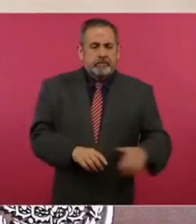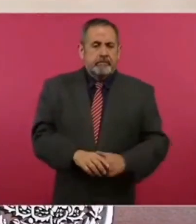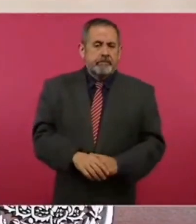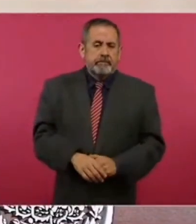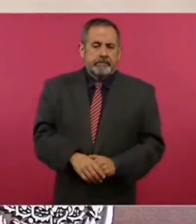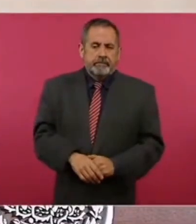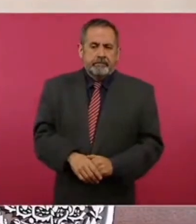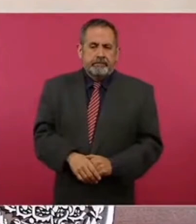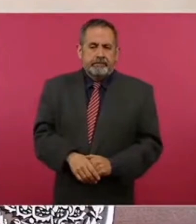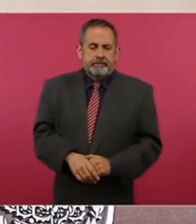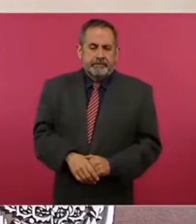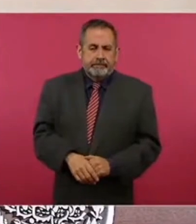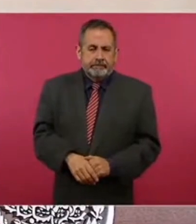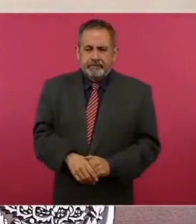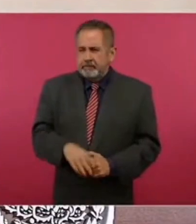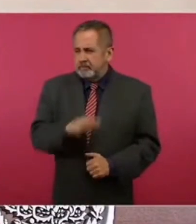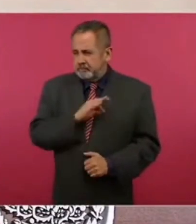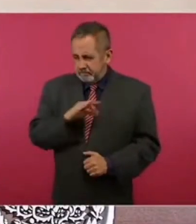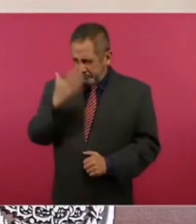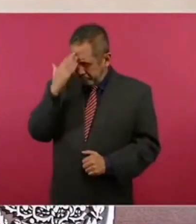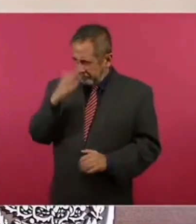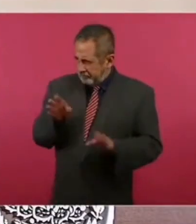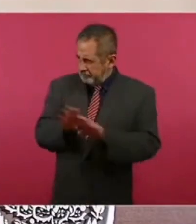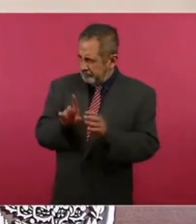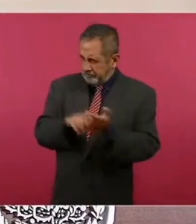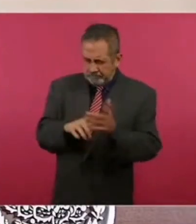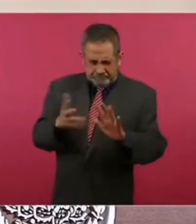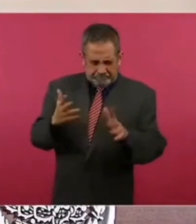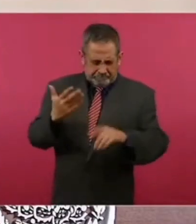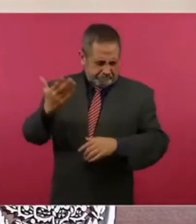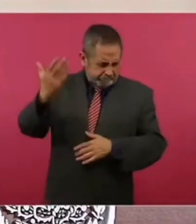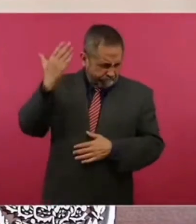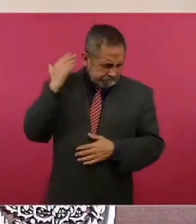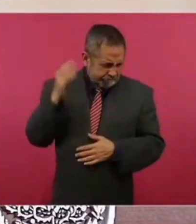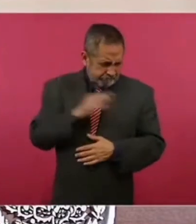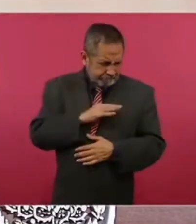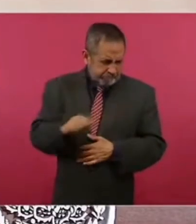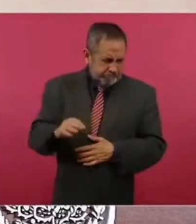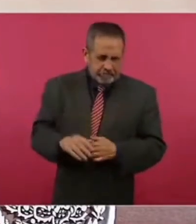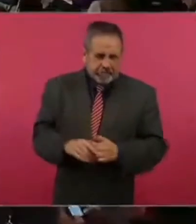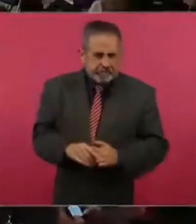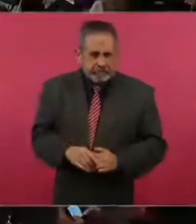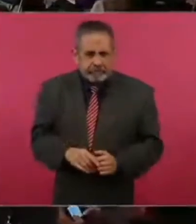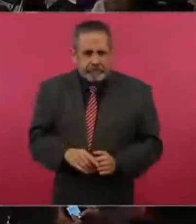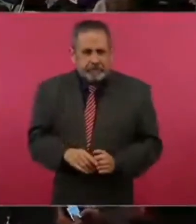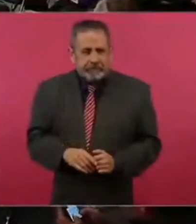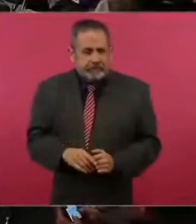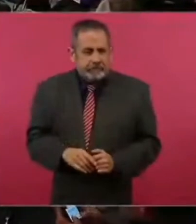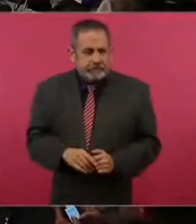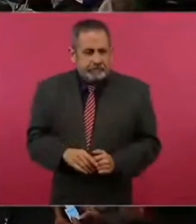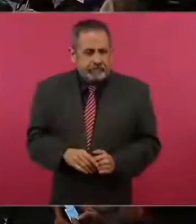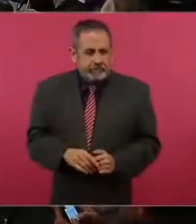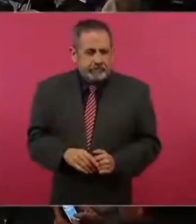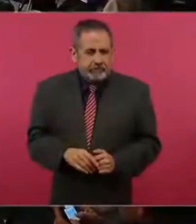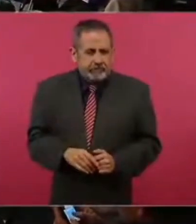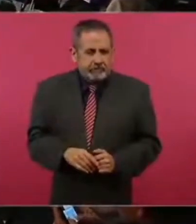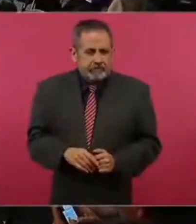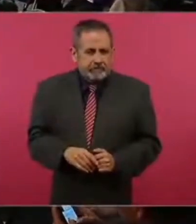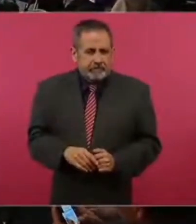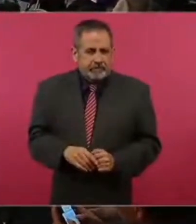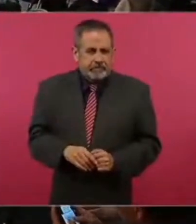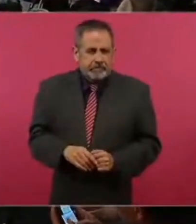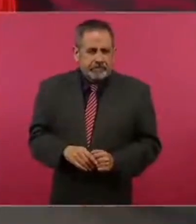cuando menos desde hace,